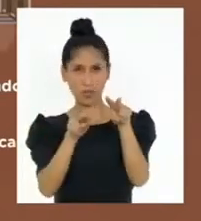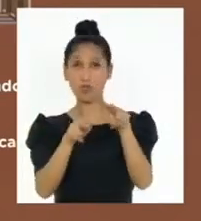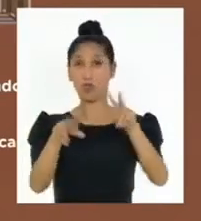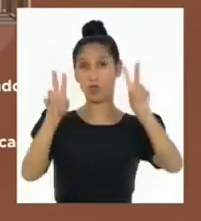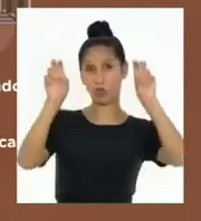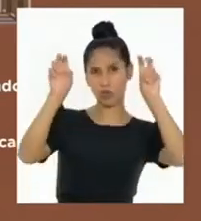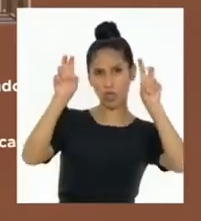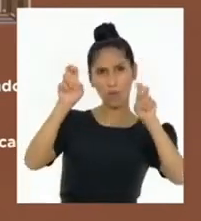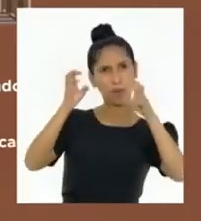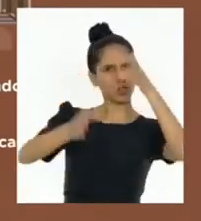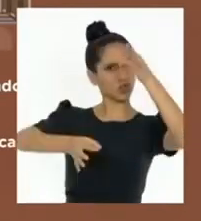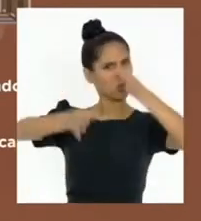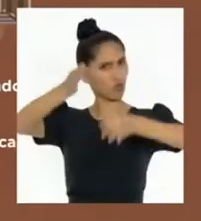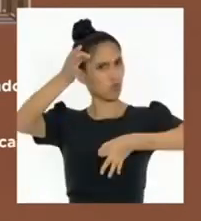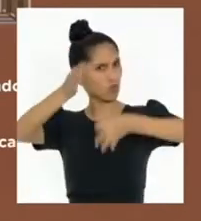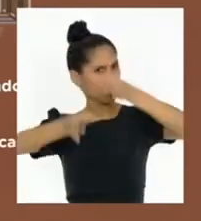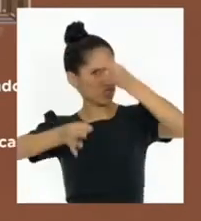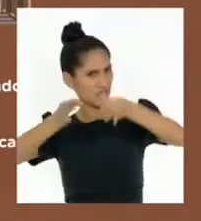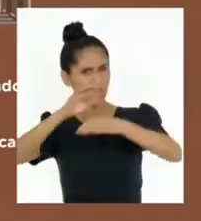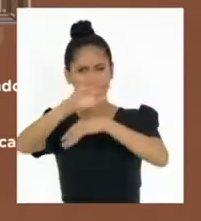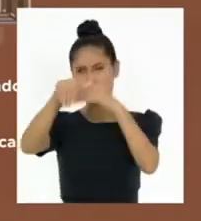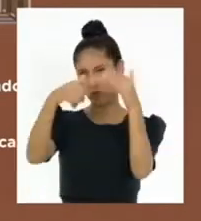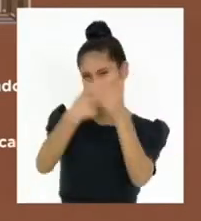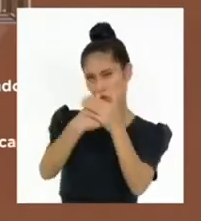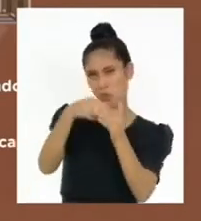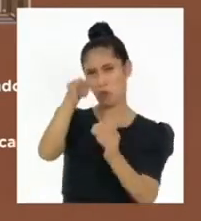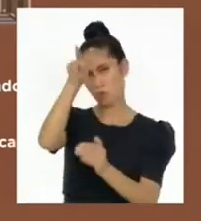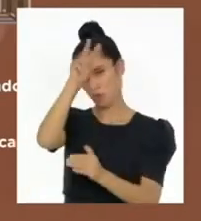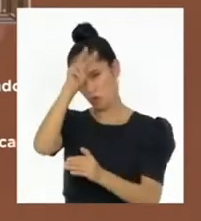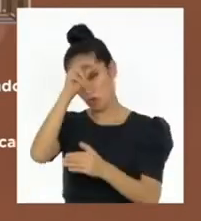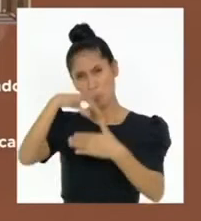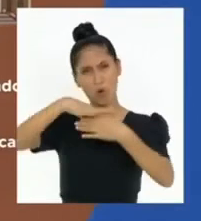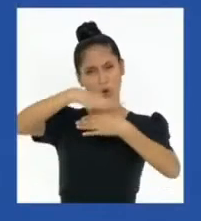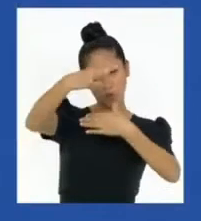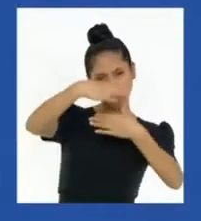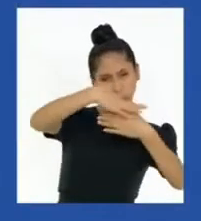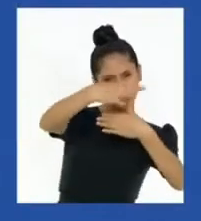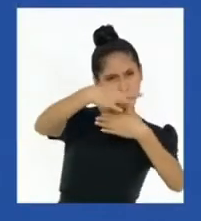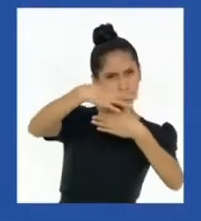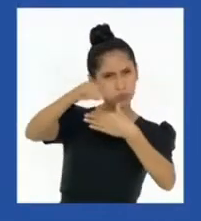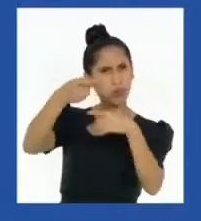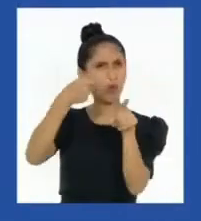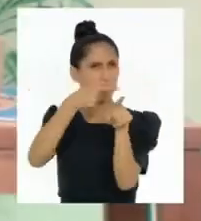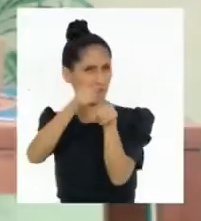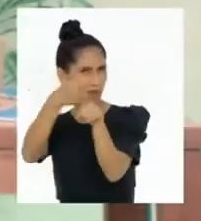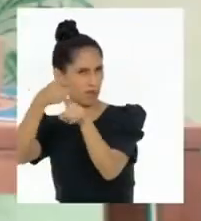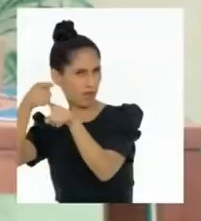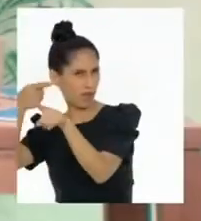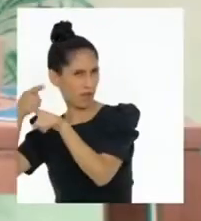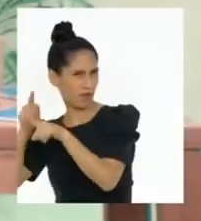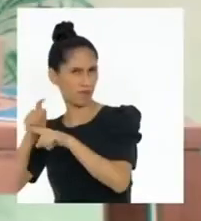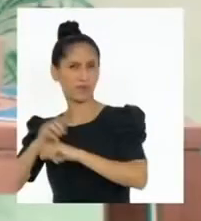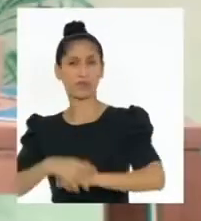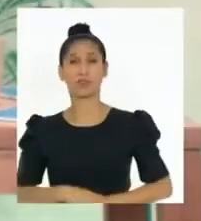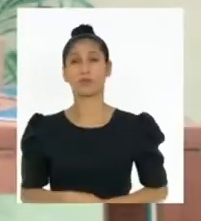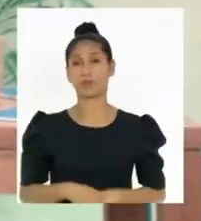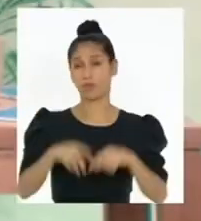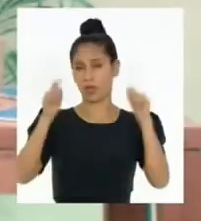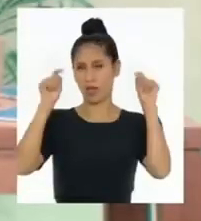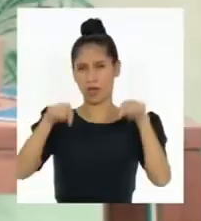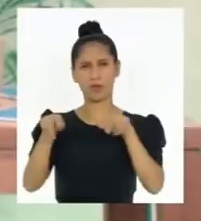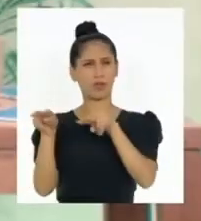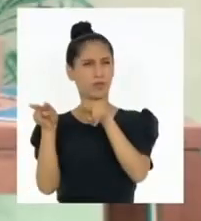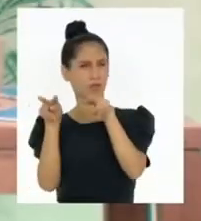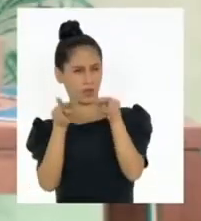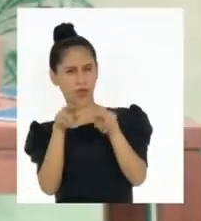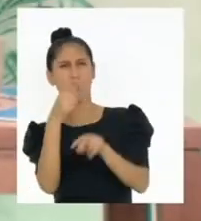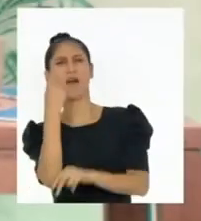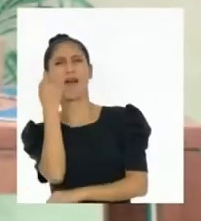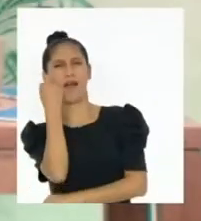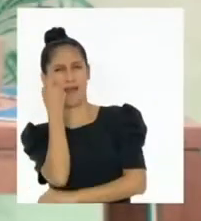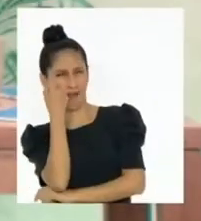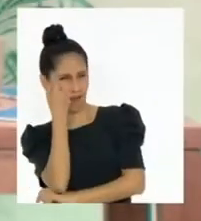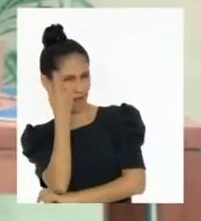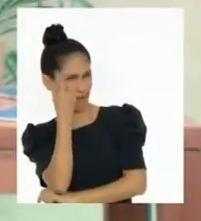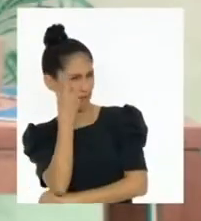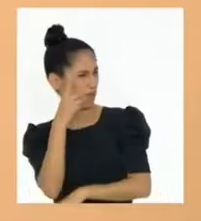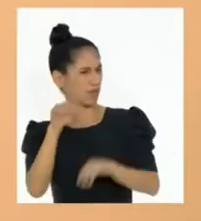judiciales a nivel nacional, regional, provincial y distrital. Ahora tengo mucho más claro el